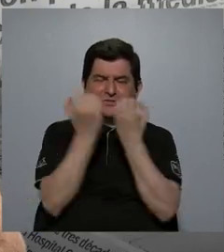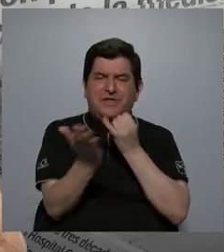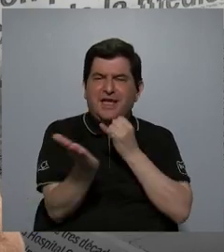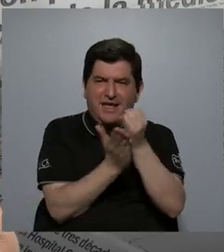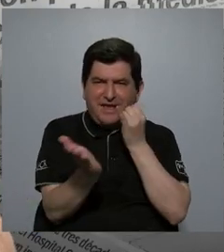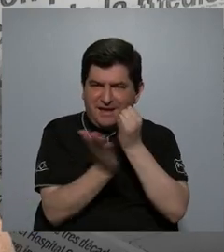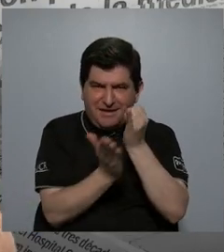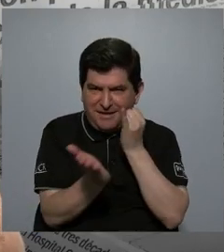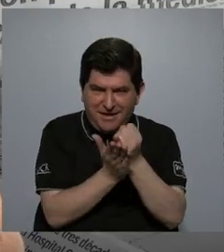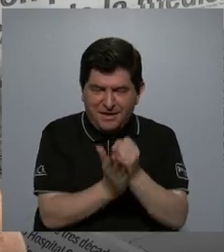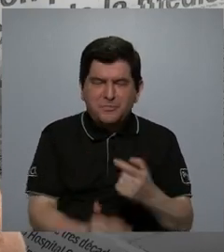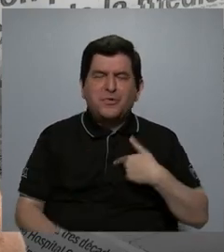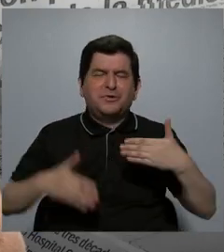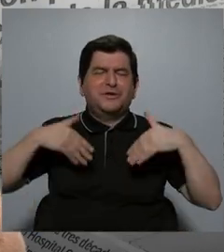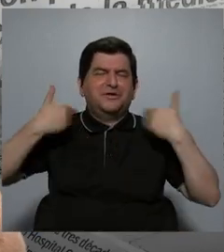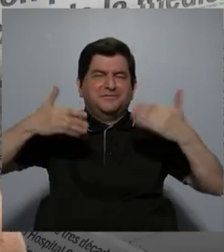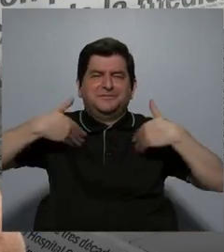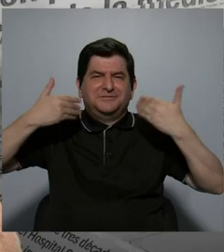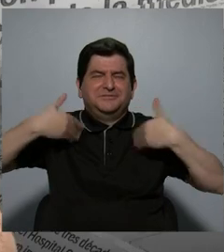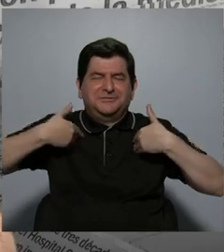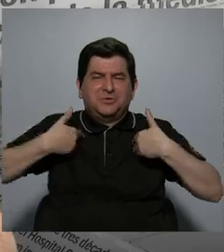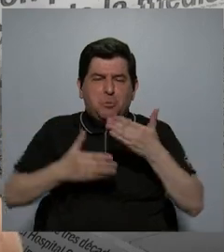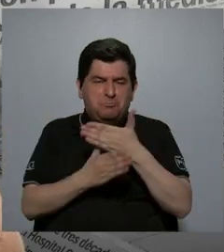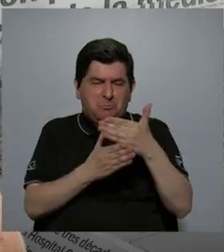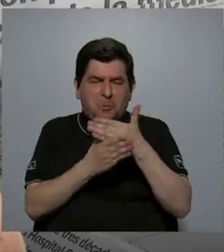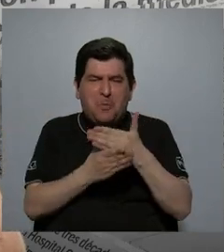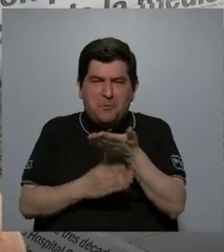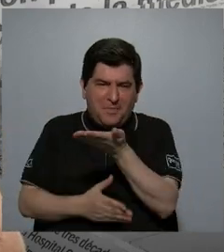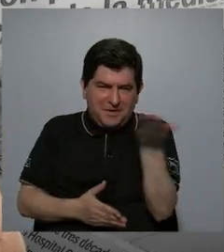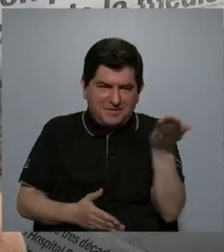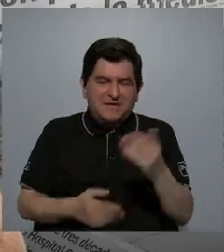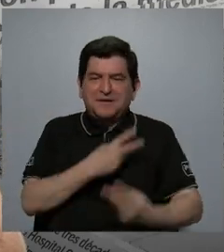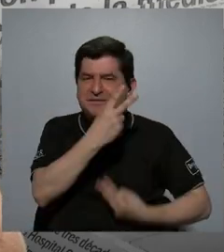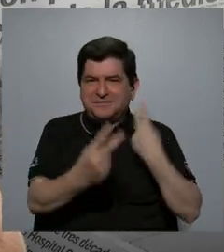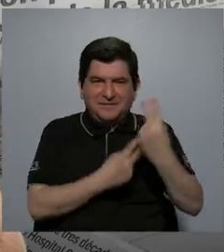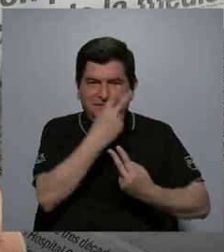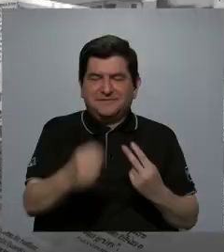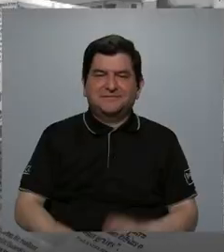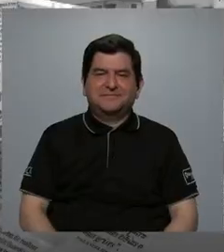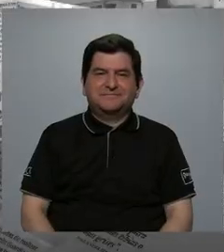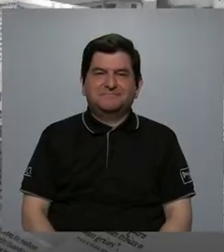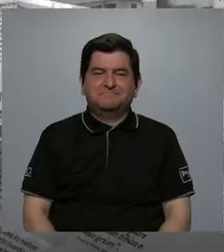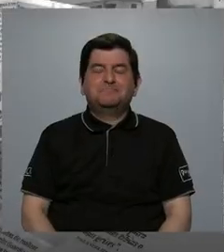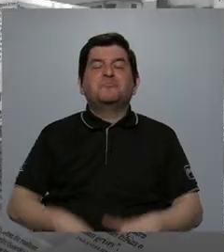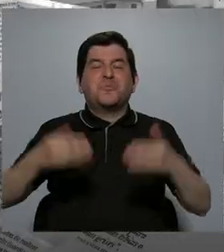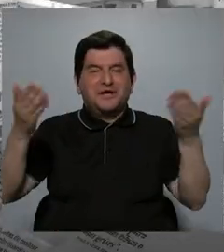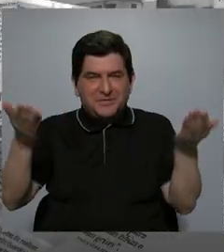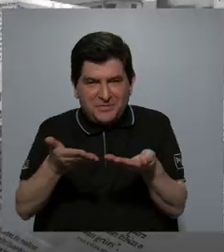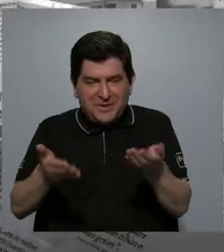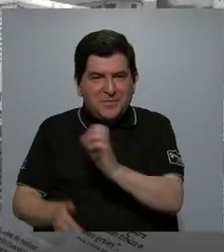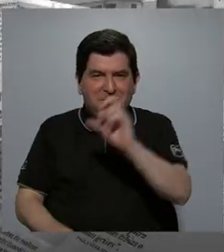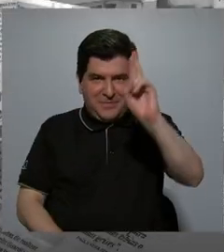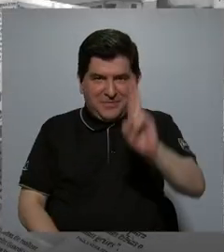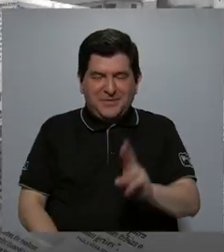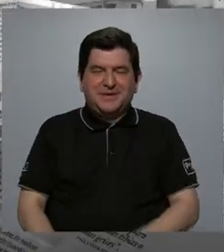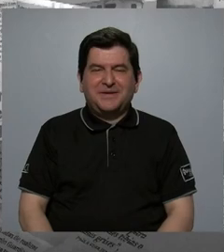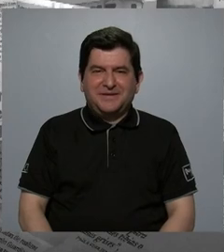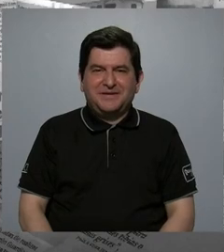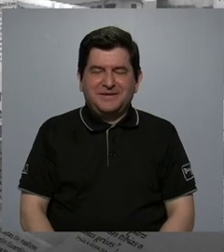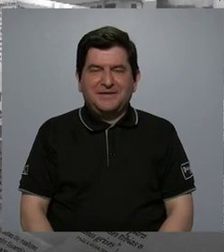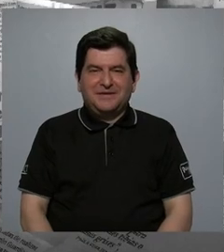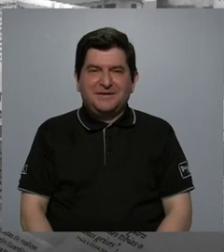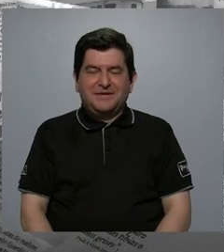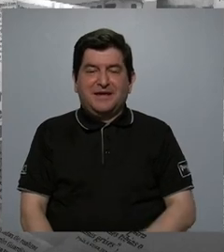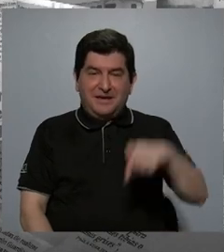investigación, y estoy encantada de compartir con ellos esta visita. Bueno, bienvenida a Costa Rica, que tenga una